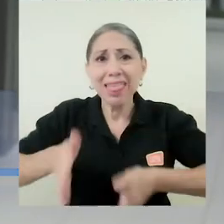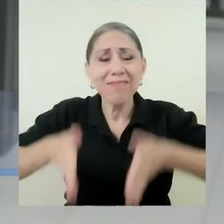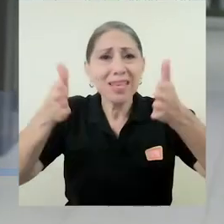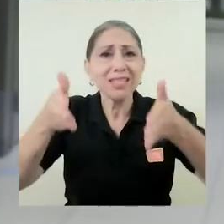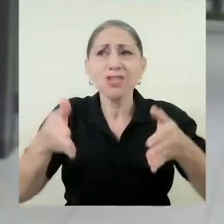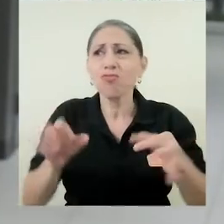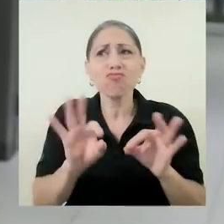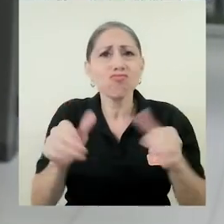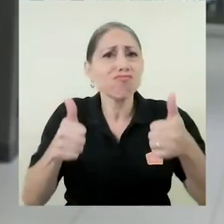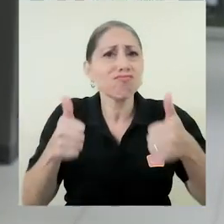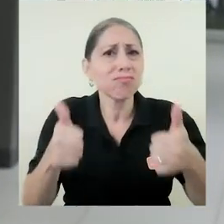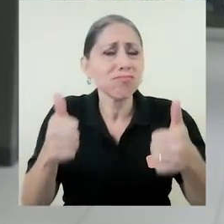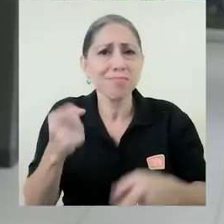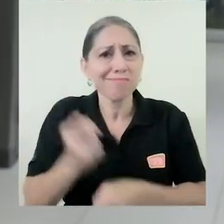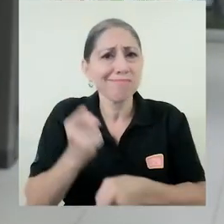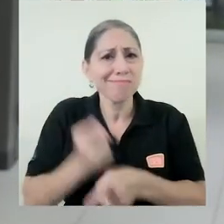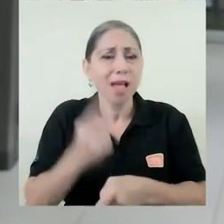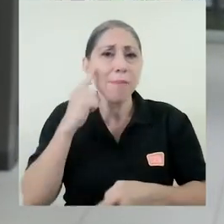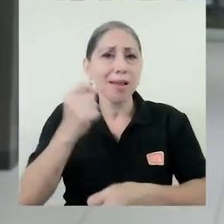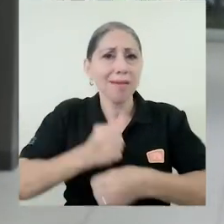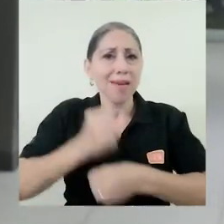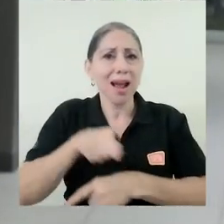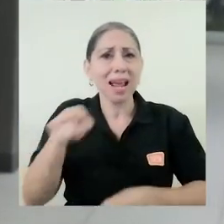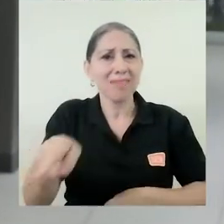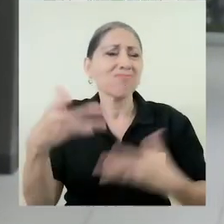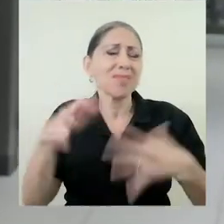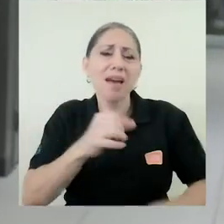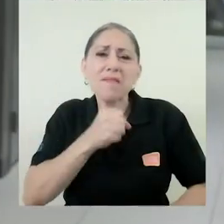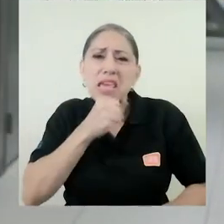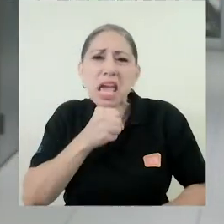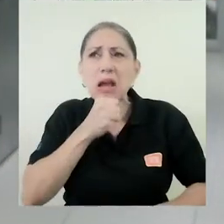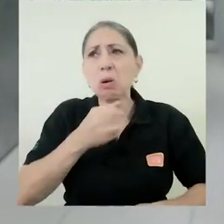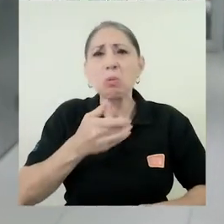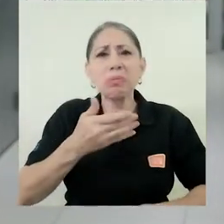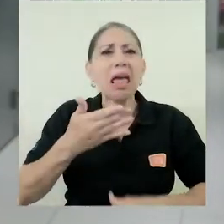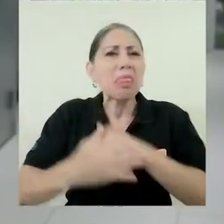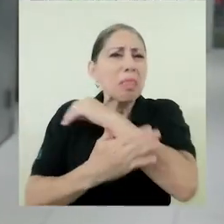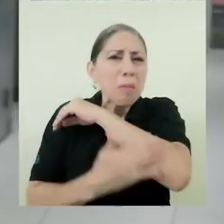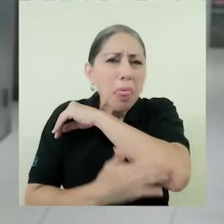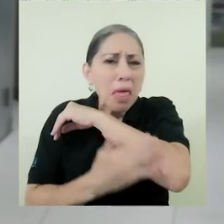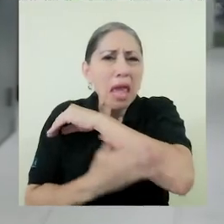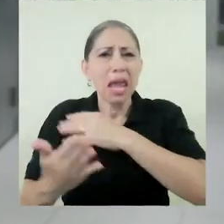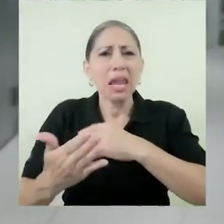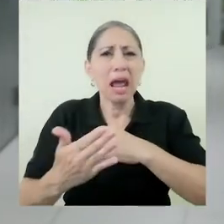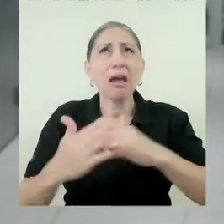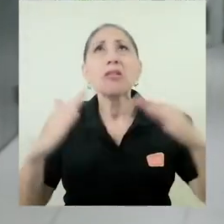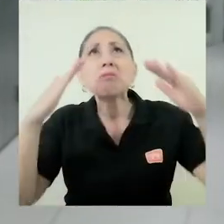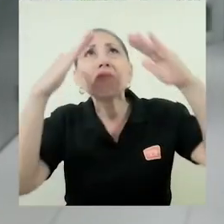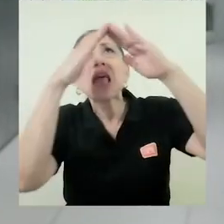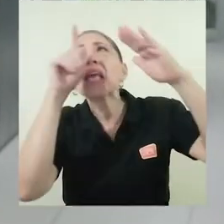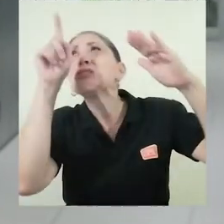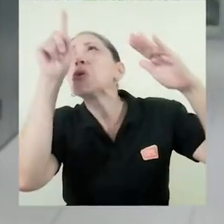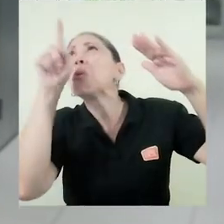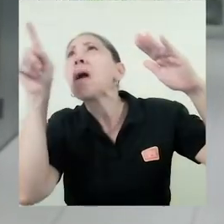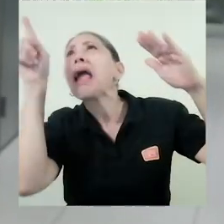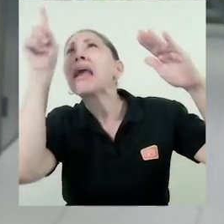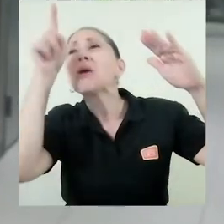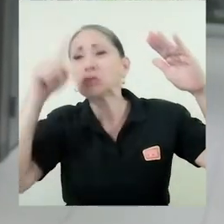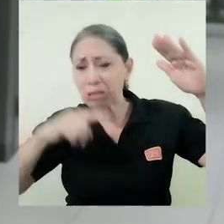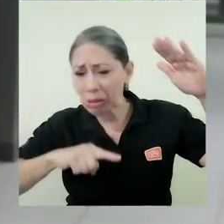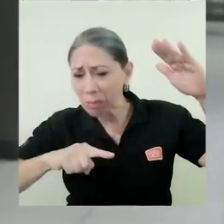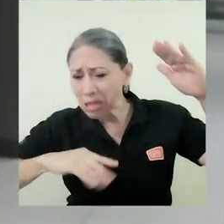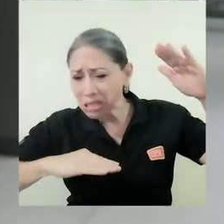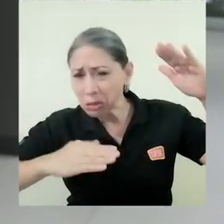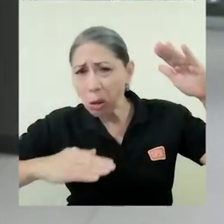las condiciones óptimas para poder trabajar en él. Como digo, estaba muy viejo, era de madera, tenía cuerpos en el techo, en el piso